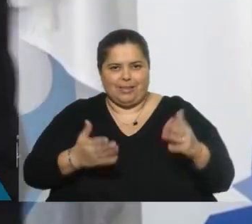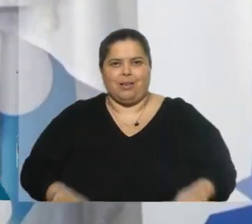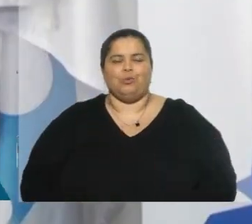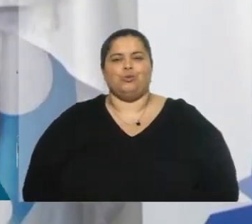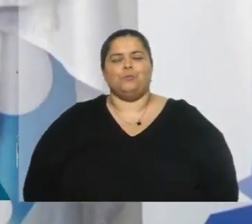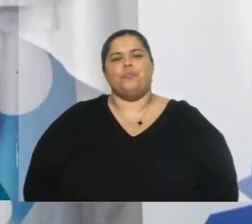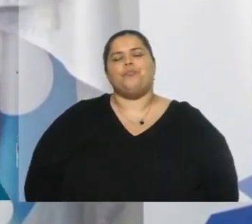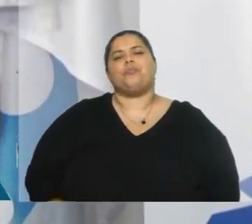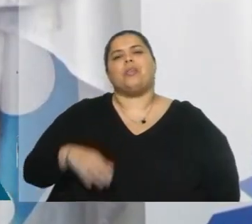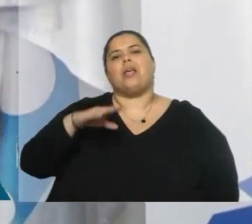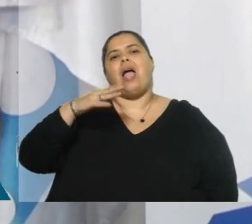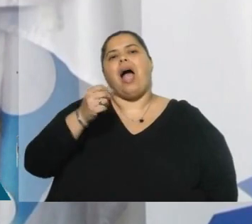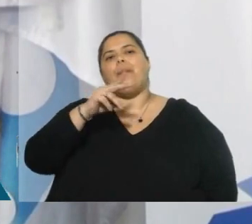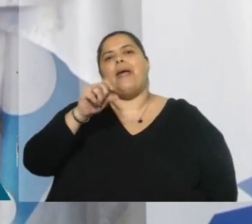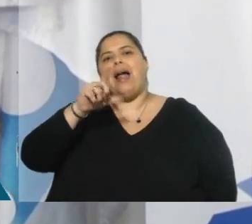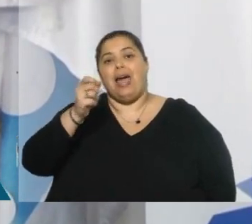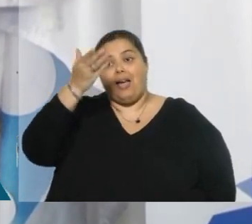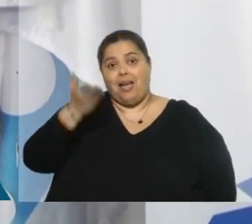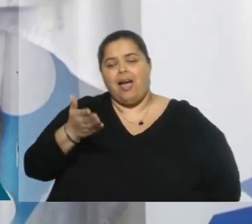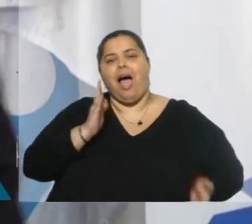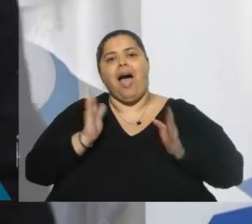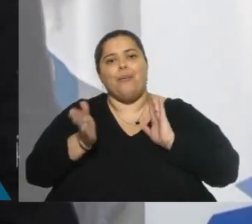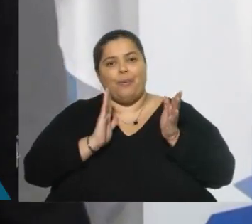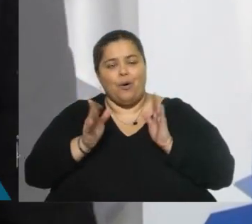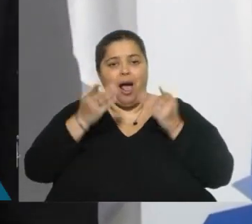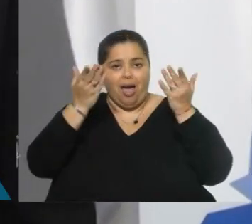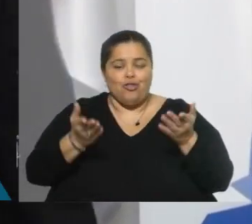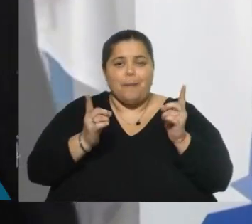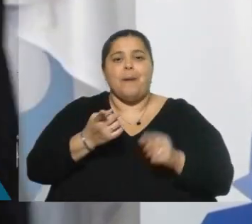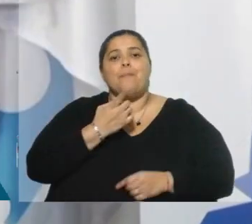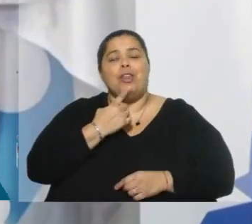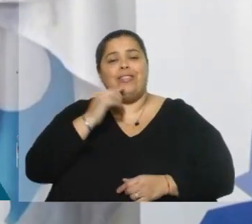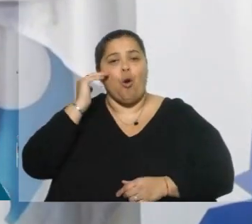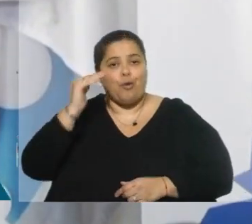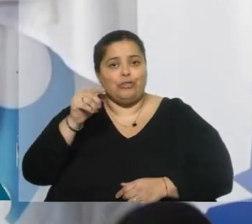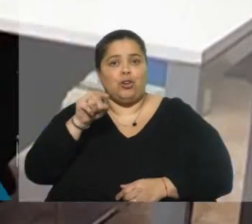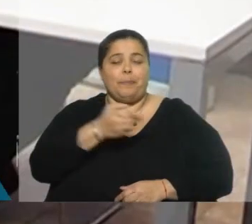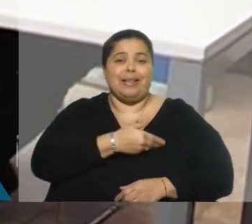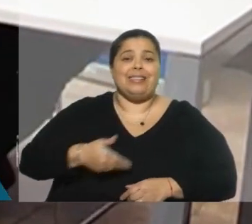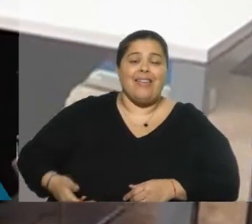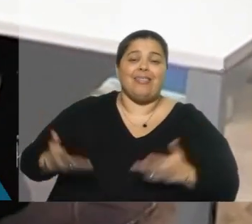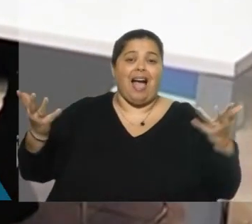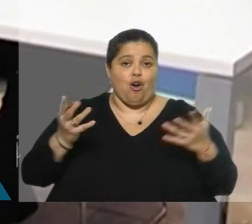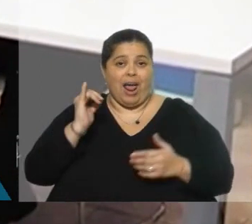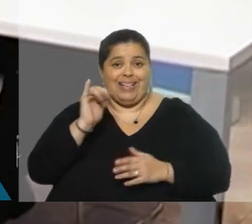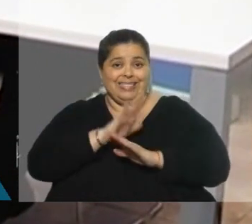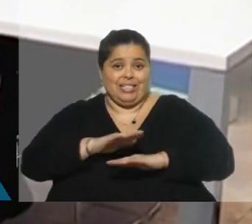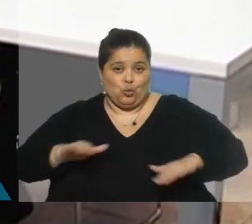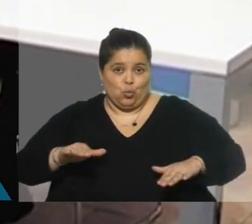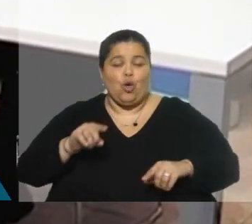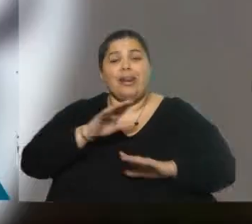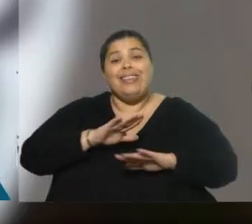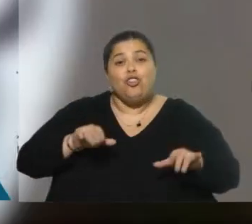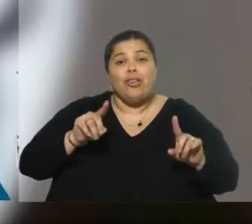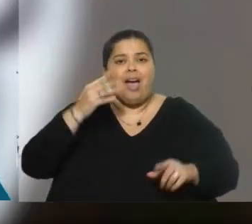Pablo Daniel Abdala Schwarz es un abogado, político y profesor que se desempeña como presidente del Instituto del Niño y el Adolescente